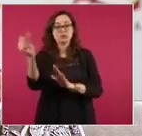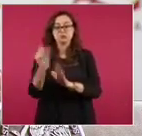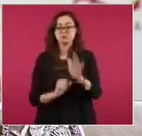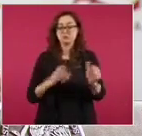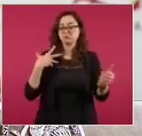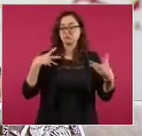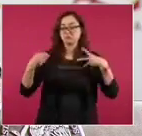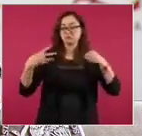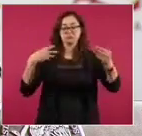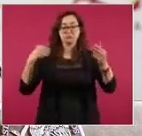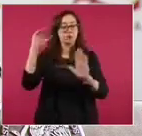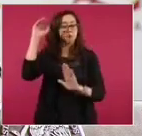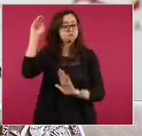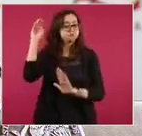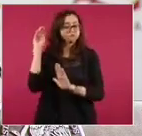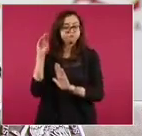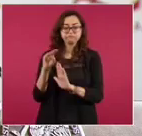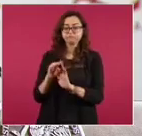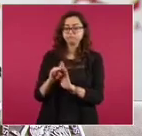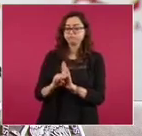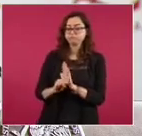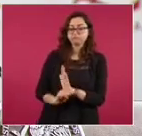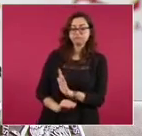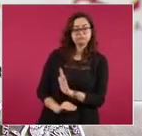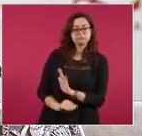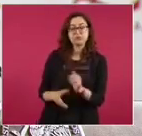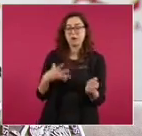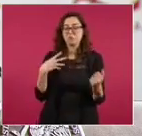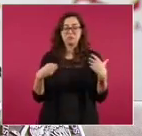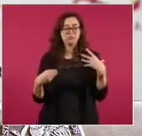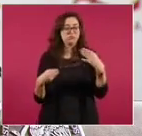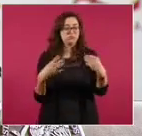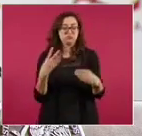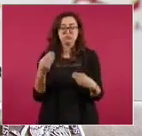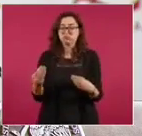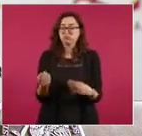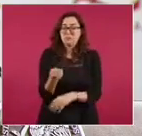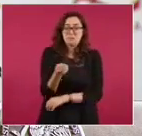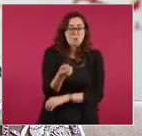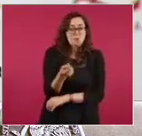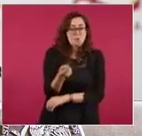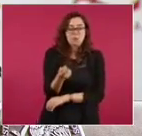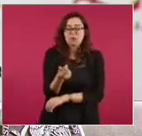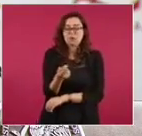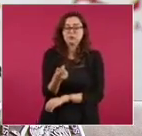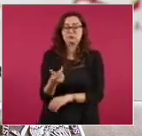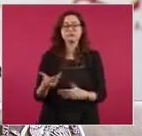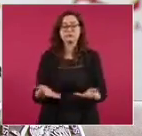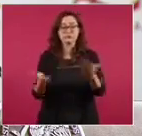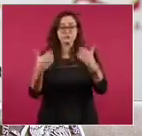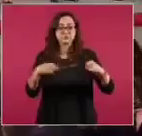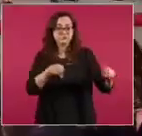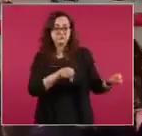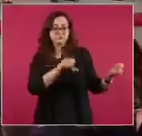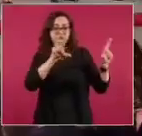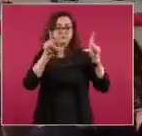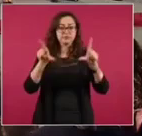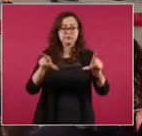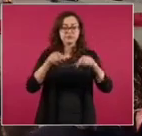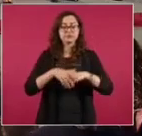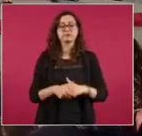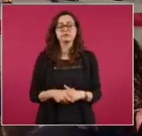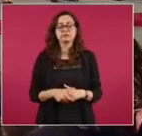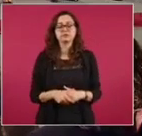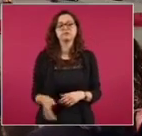en el nivel más bajo que hemos tenido de transmisión de la epidemia. En este momento, si me pasan la primera, por favor, la